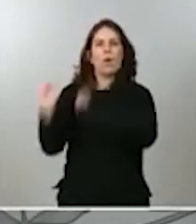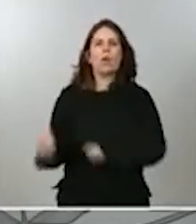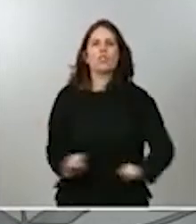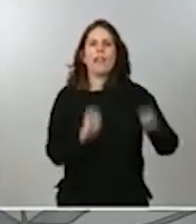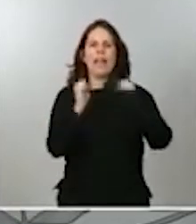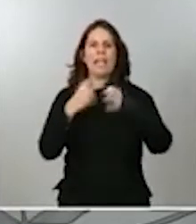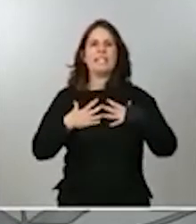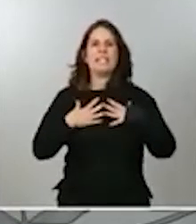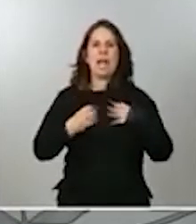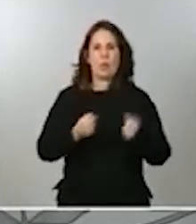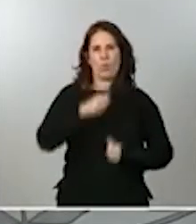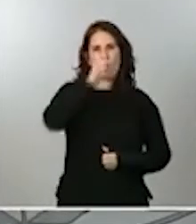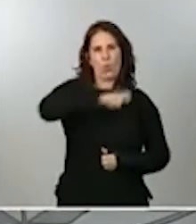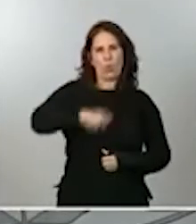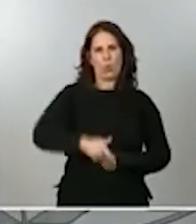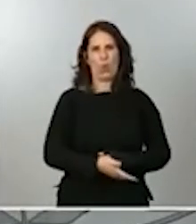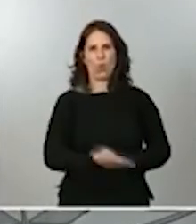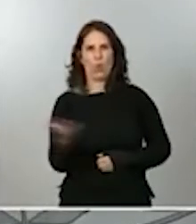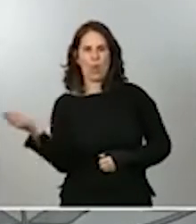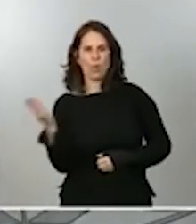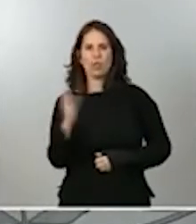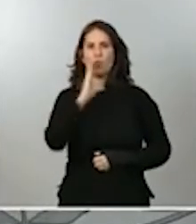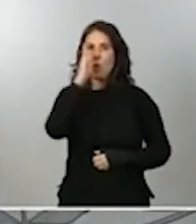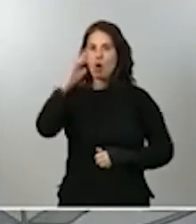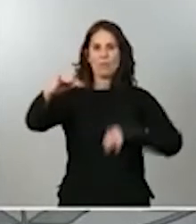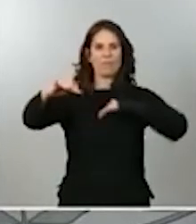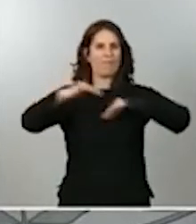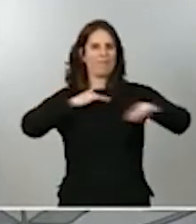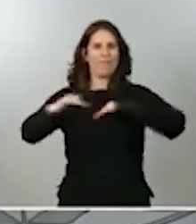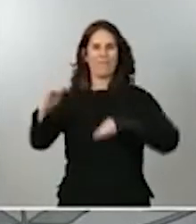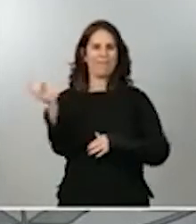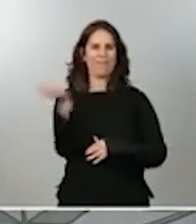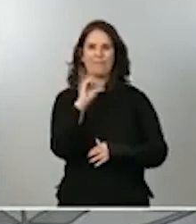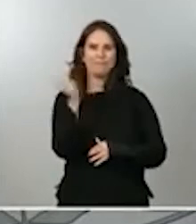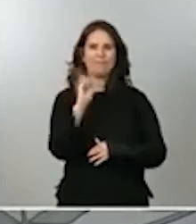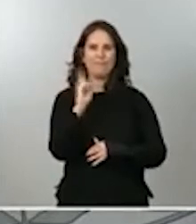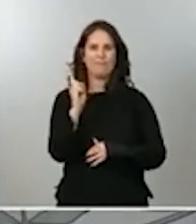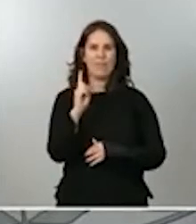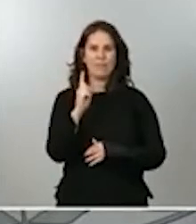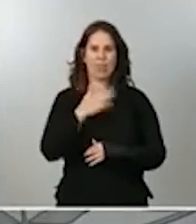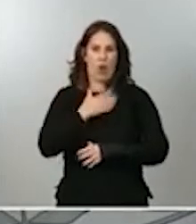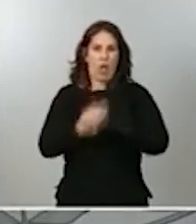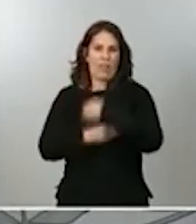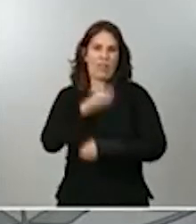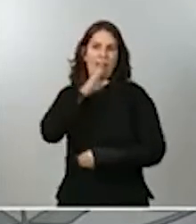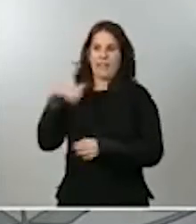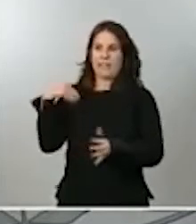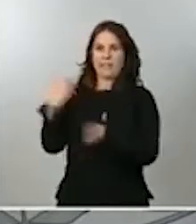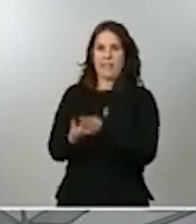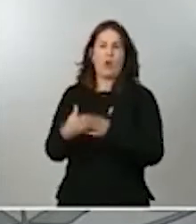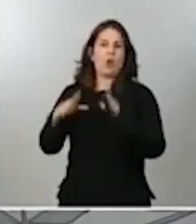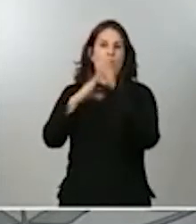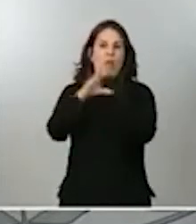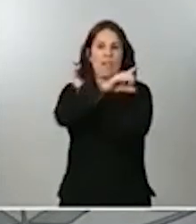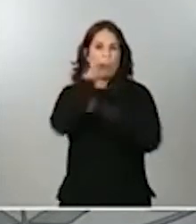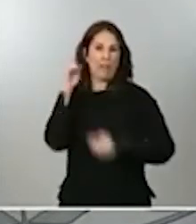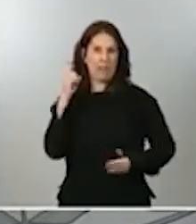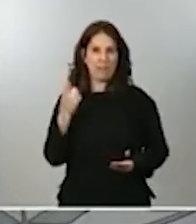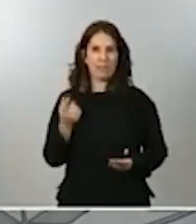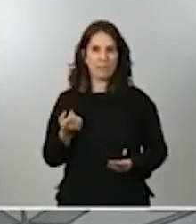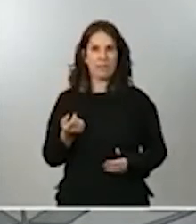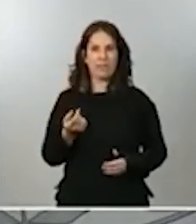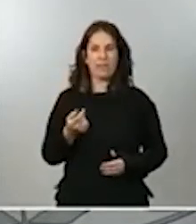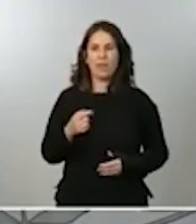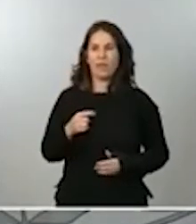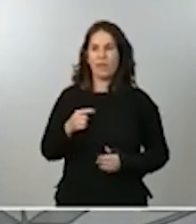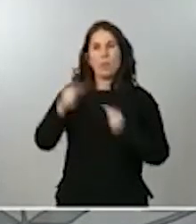ciudadanos ante la inacción que estaba desarrollando la Comunidad de Madrid o, al menos, el no compartir los criterios que el